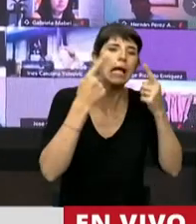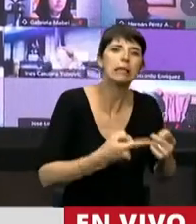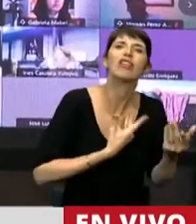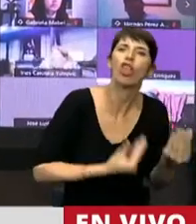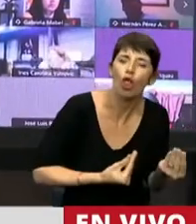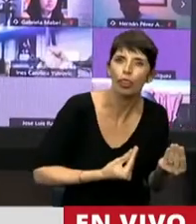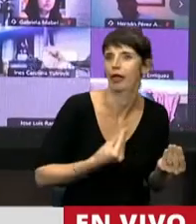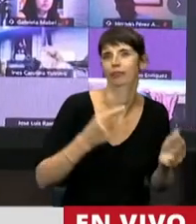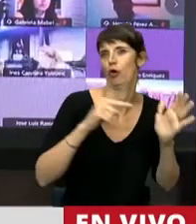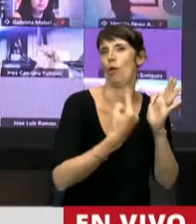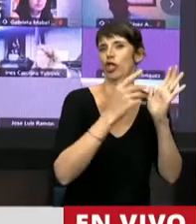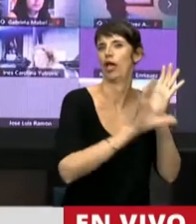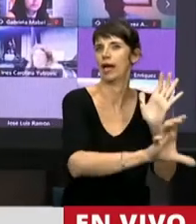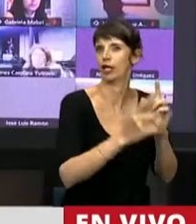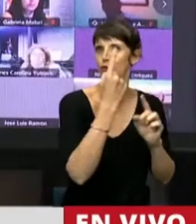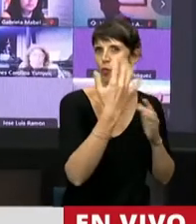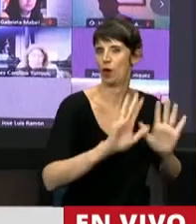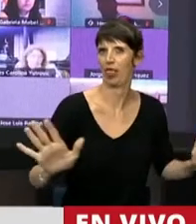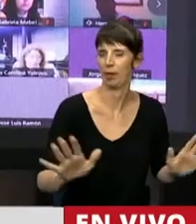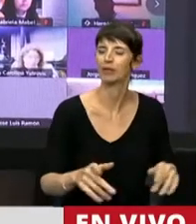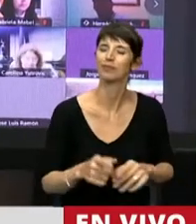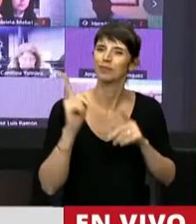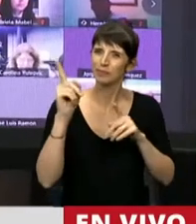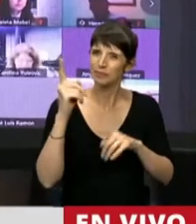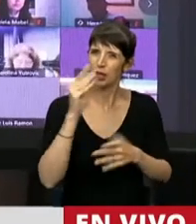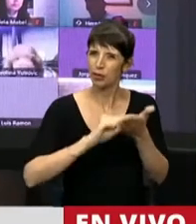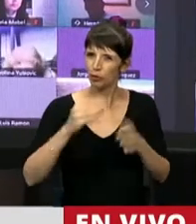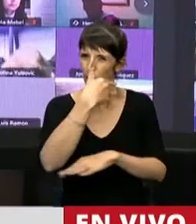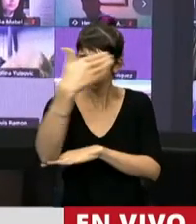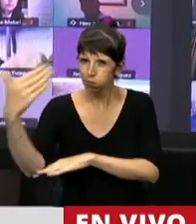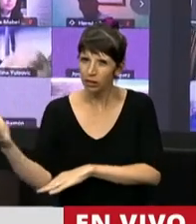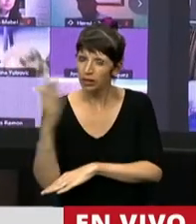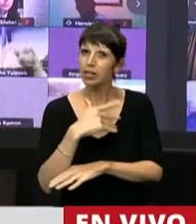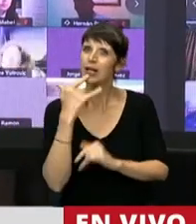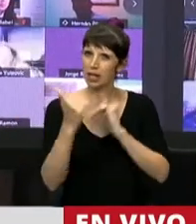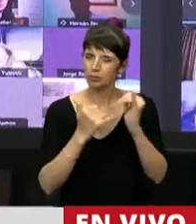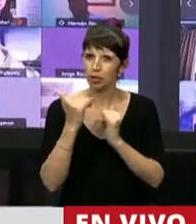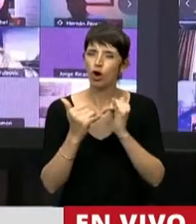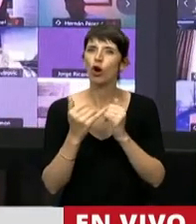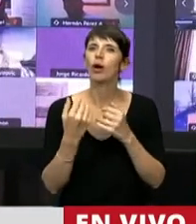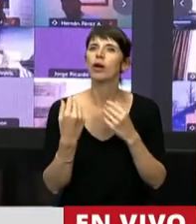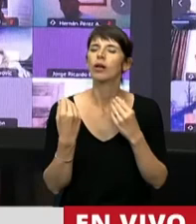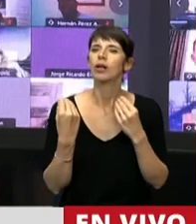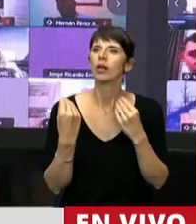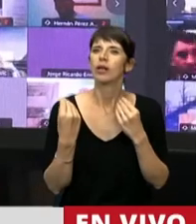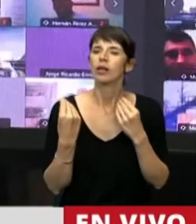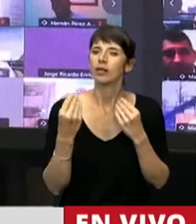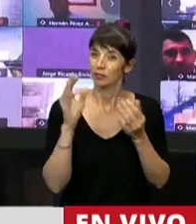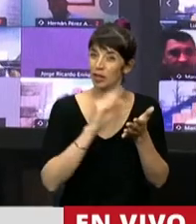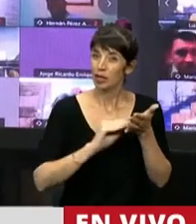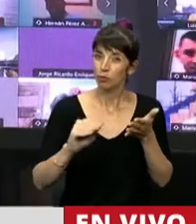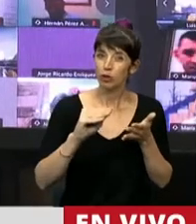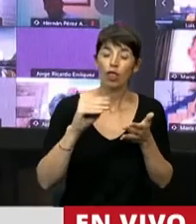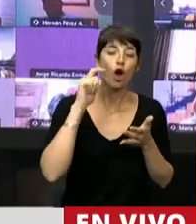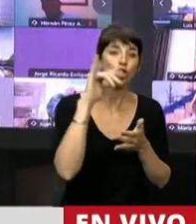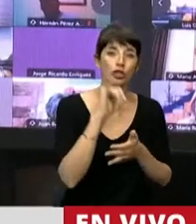los diputados preopinantes, que con distintas visiones, lógicamente. Lo decía hace un momento el diputado